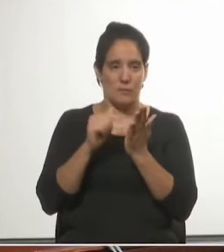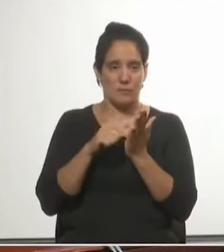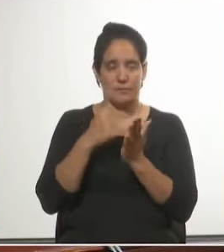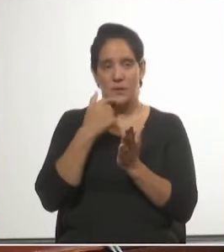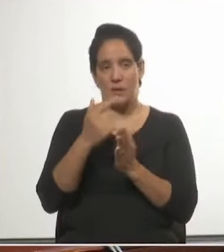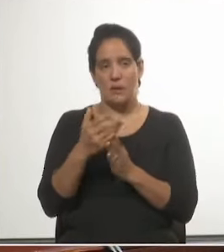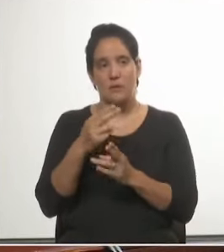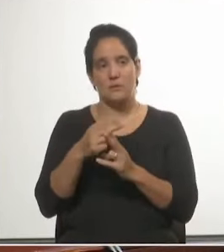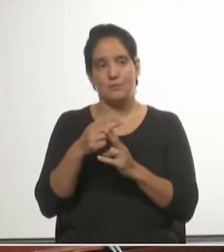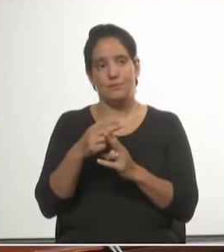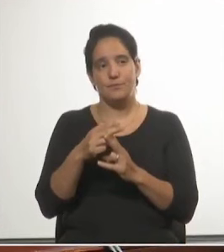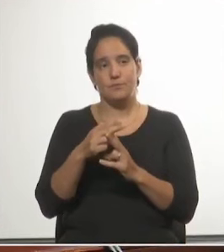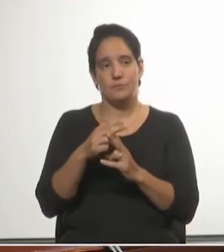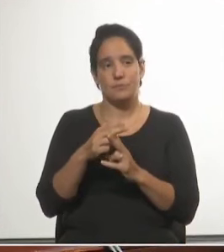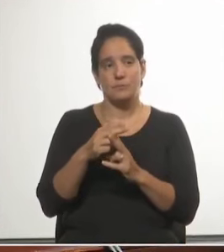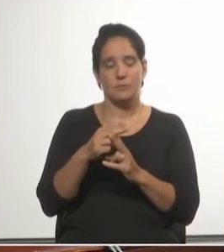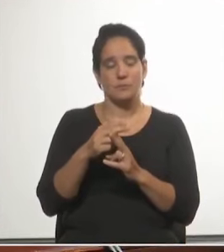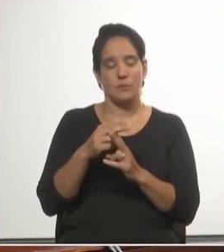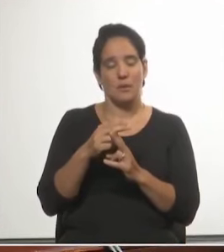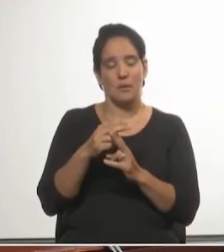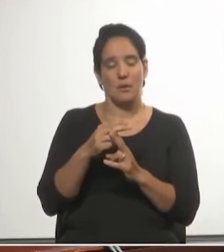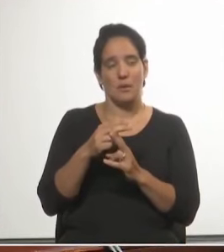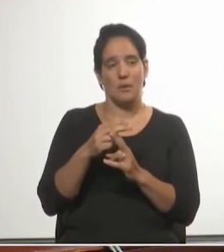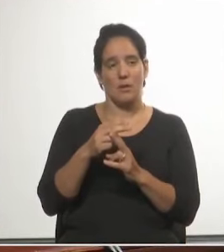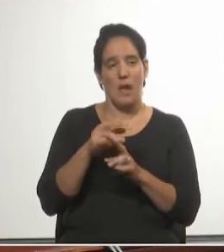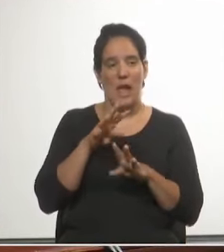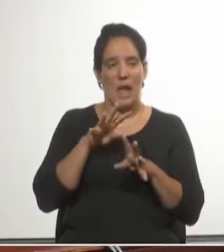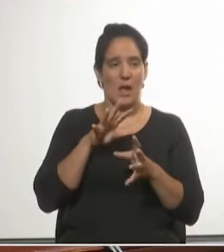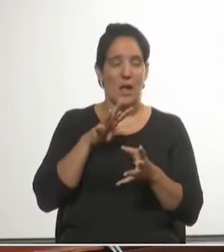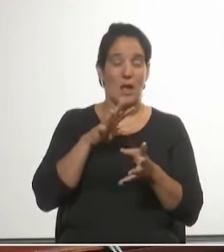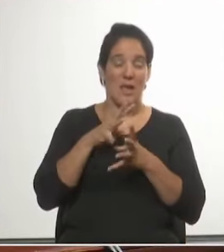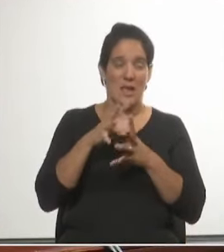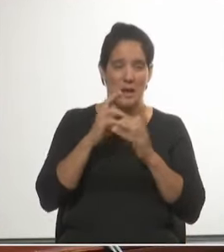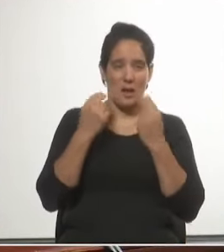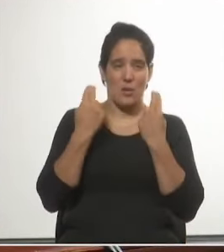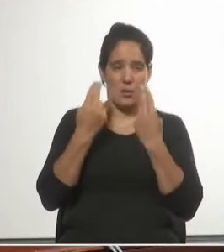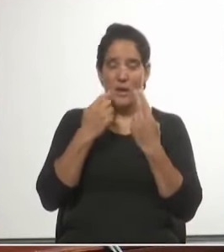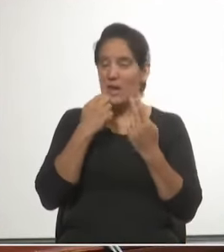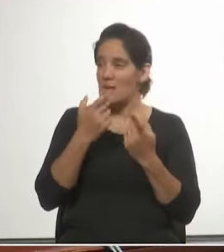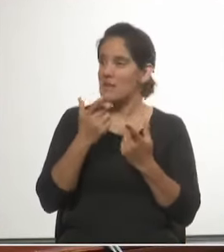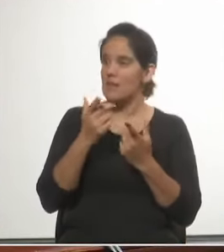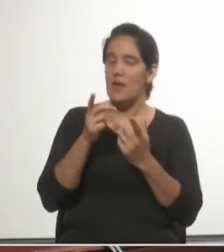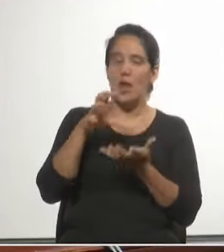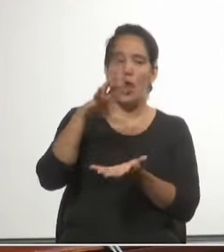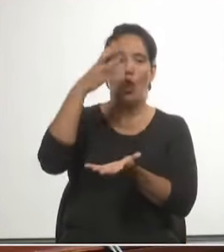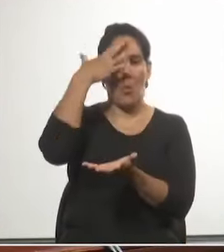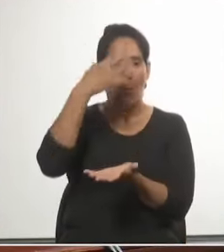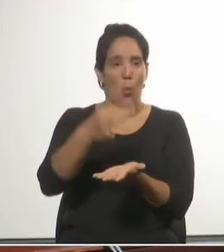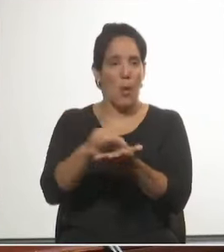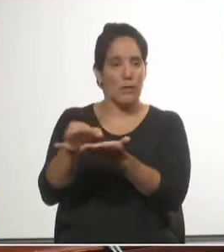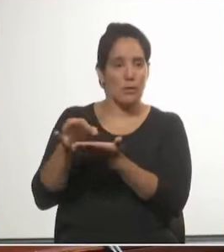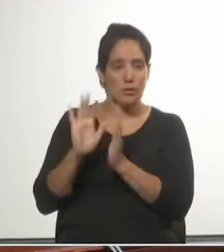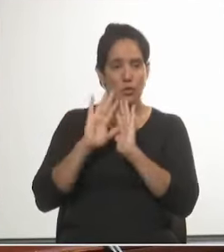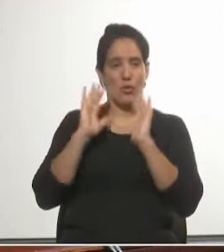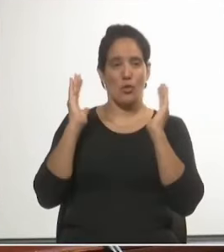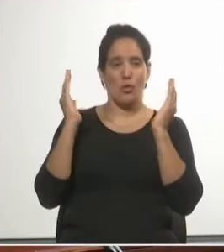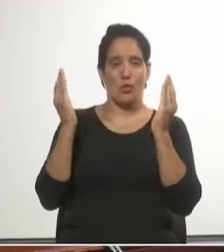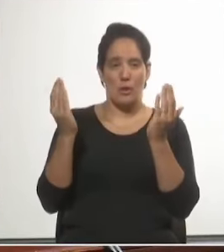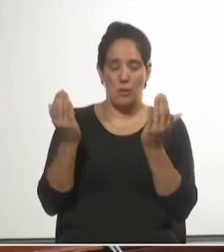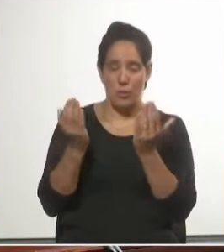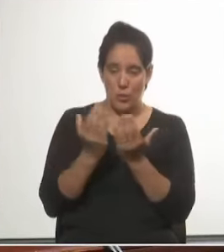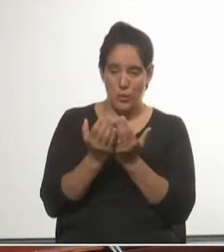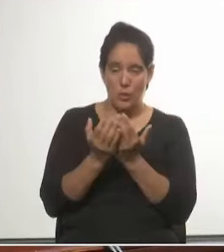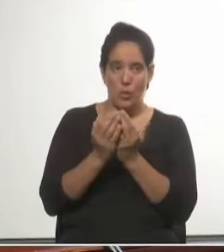Sociedad Occidental y Guerra Revolucionaria, decir que los pueblos del mundo de Oriente han